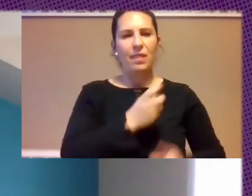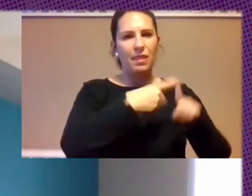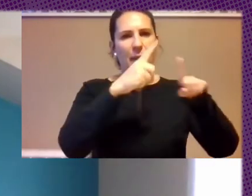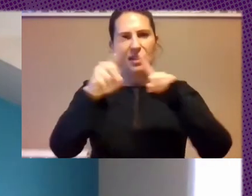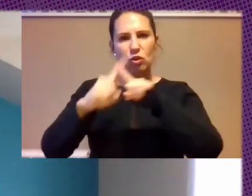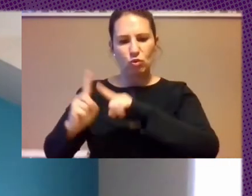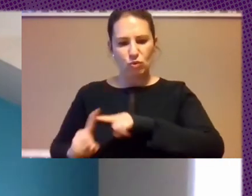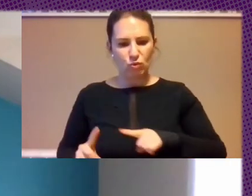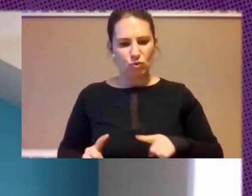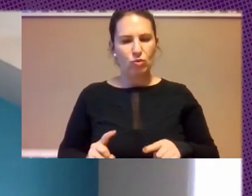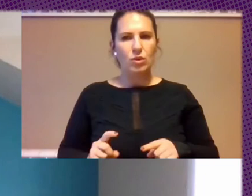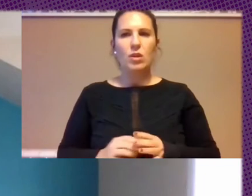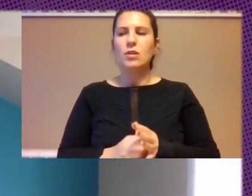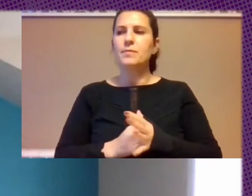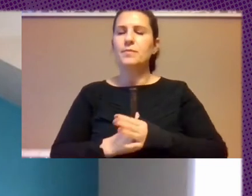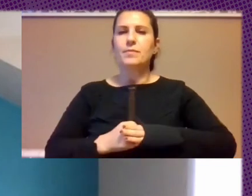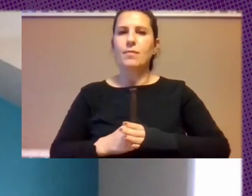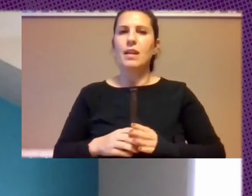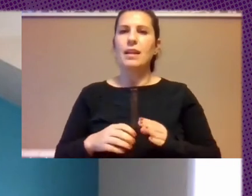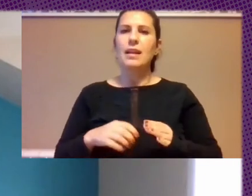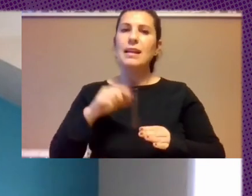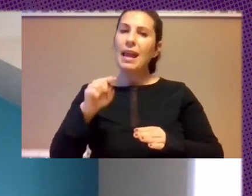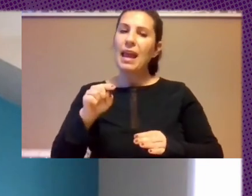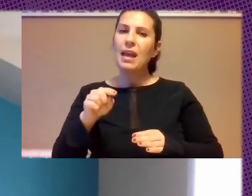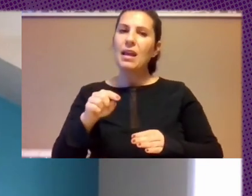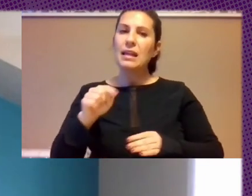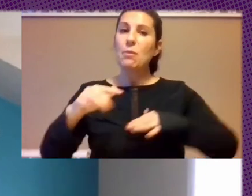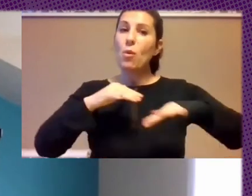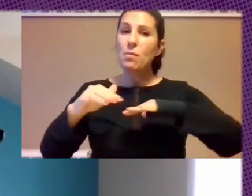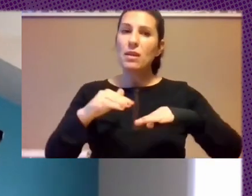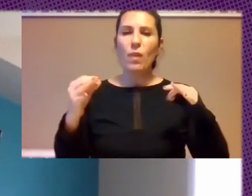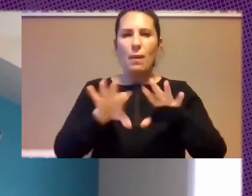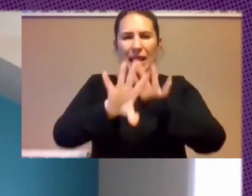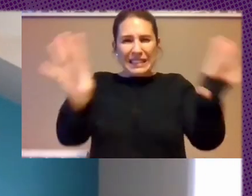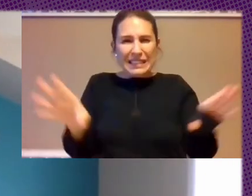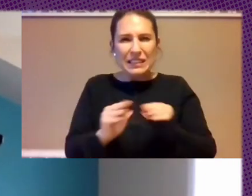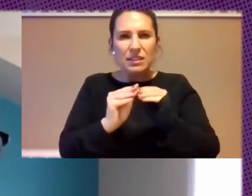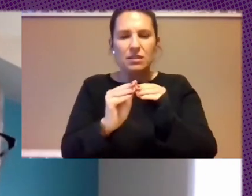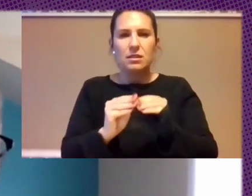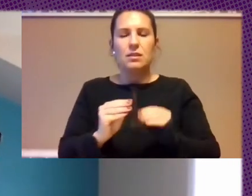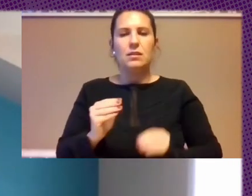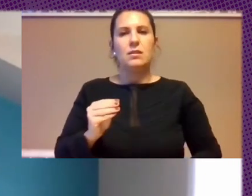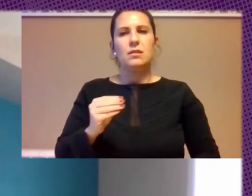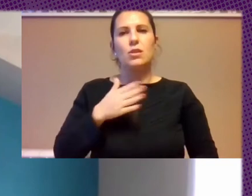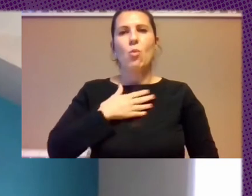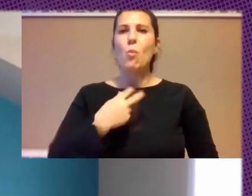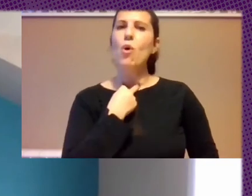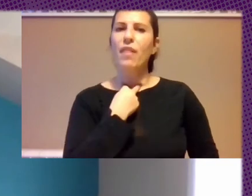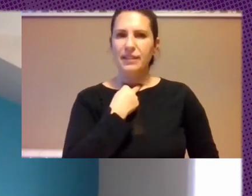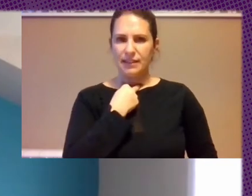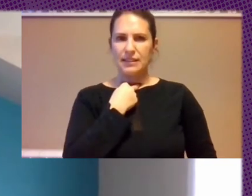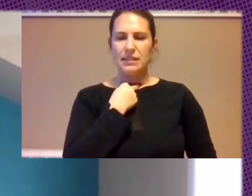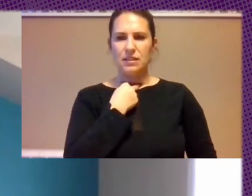Un Movimiento Que Una Muchas De Estas Voces Y Que Reconcilie Yo